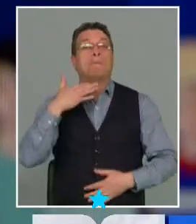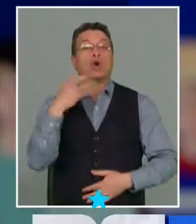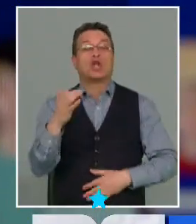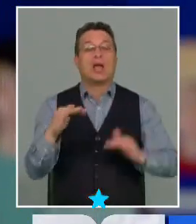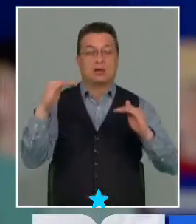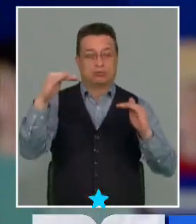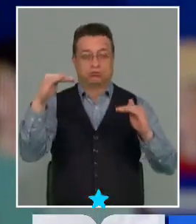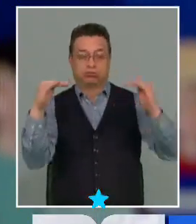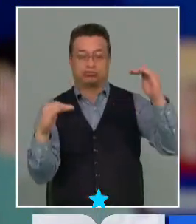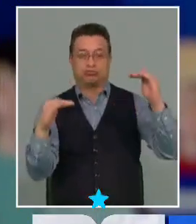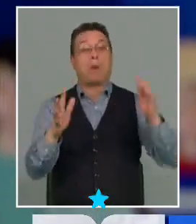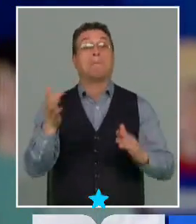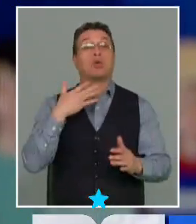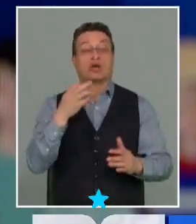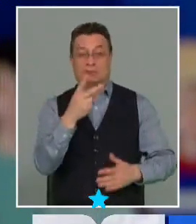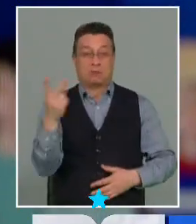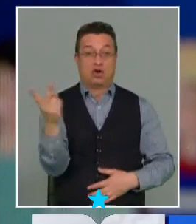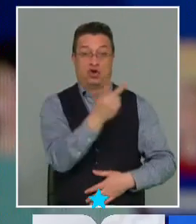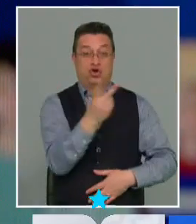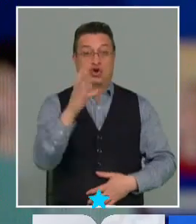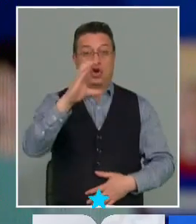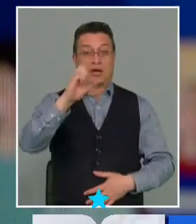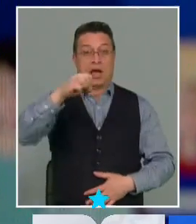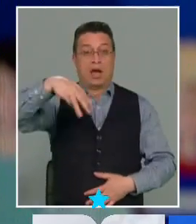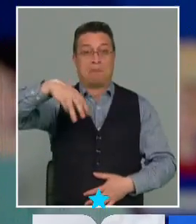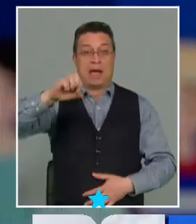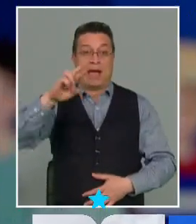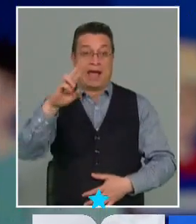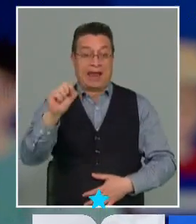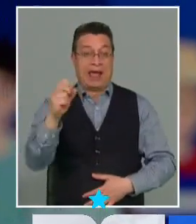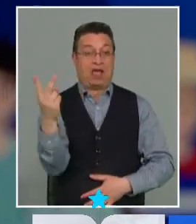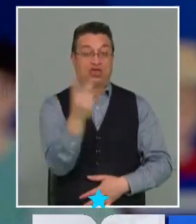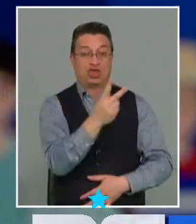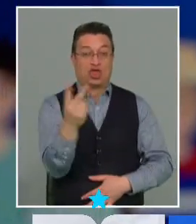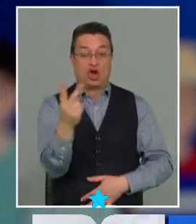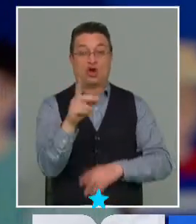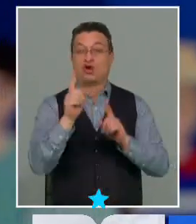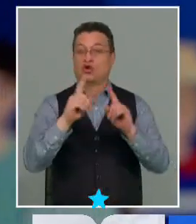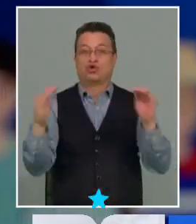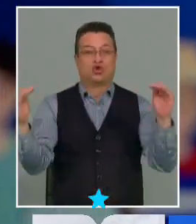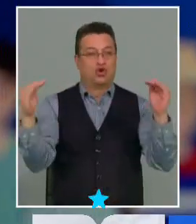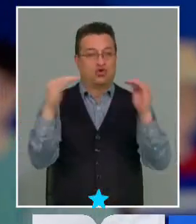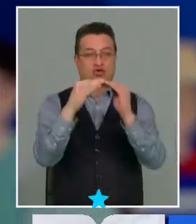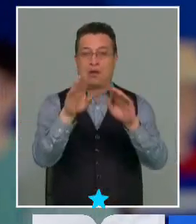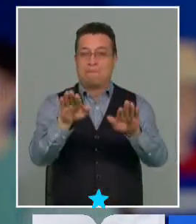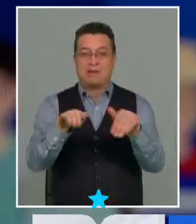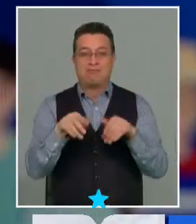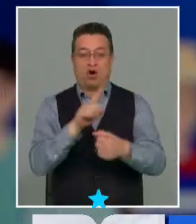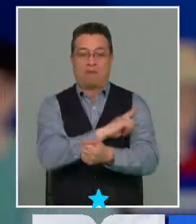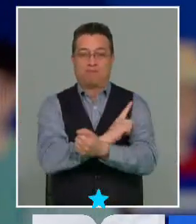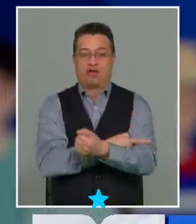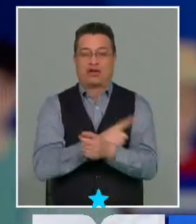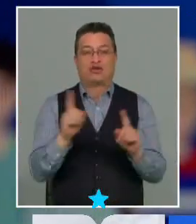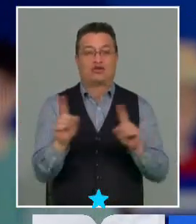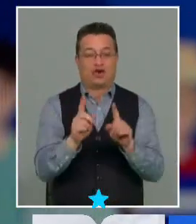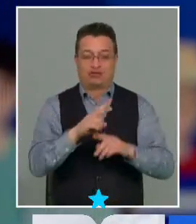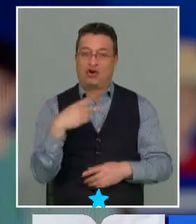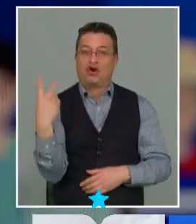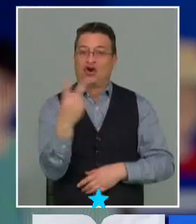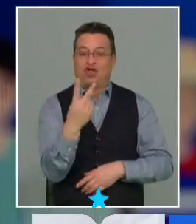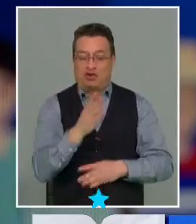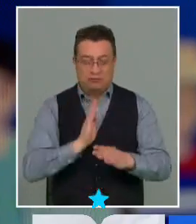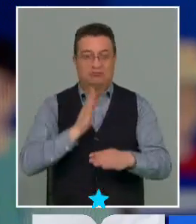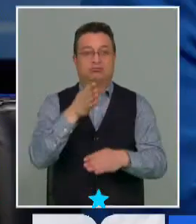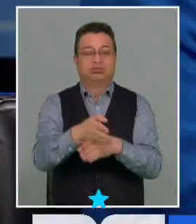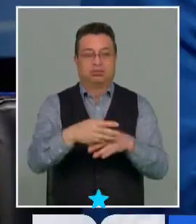asimetría. Ambas cámaras, desde luego, no tienen las mismas atribuciones, ambas concurren a la